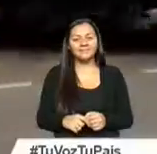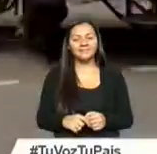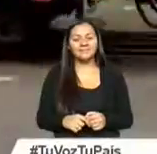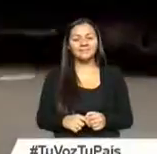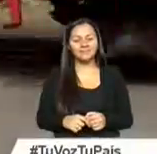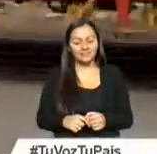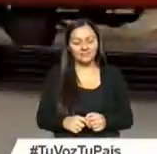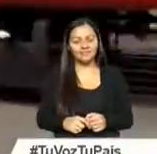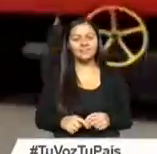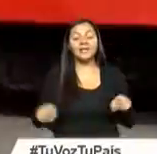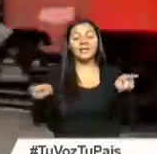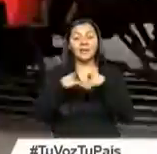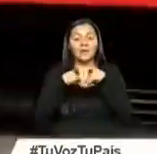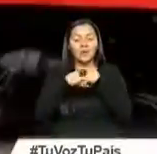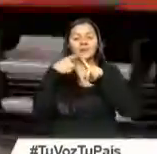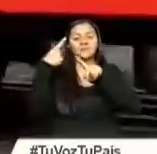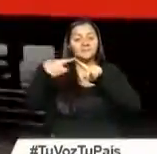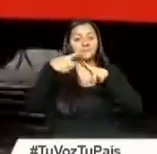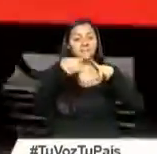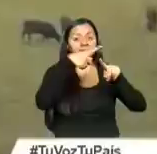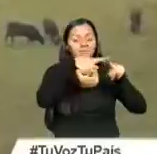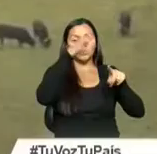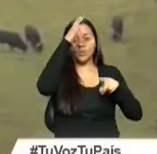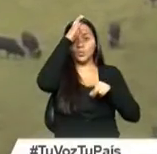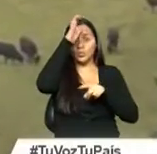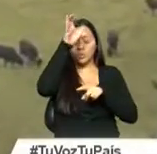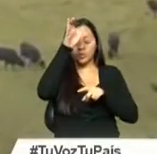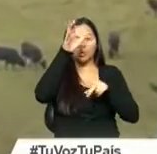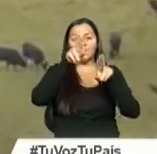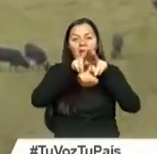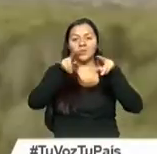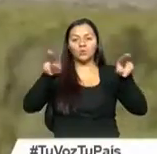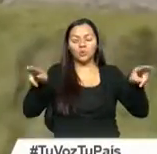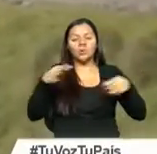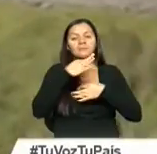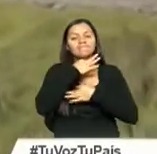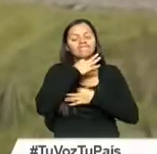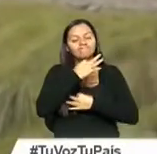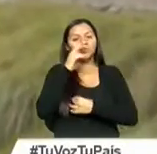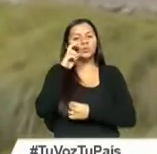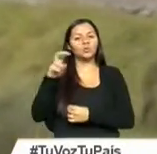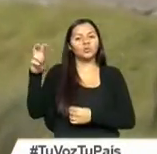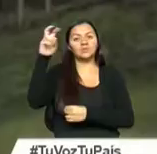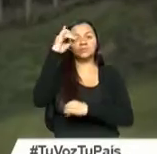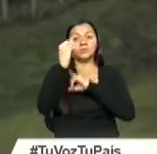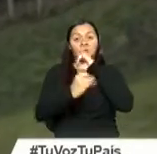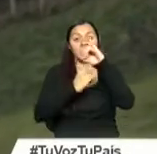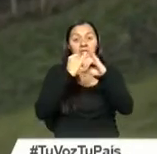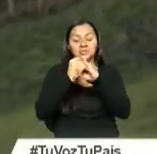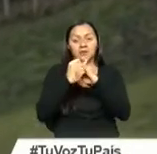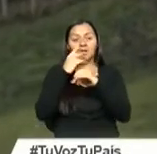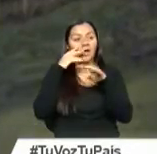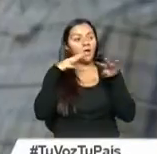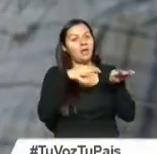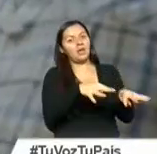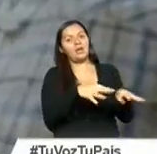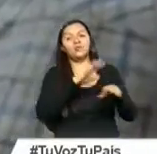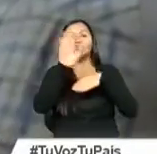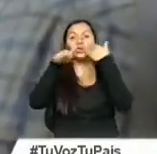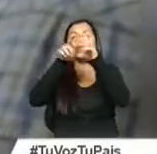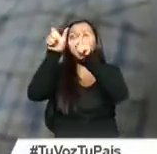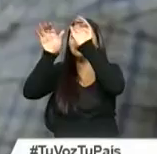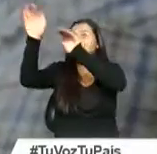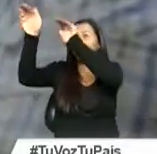Es justamente esta diversidad cultural y natural la que encantan los turistas extranjeros, quienes no dudan en invitar a todos a